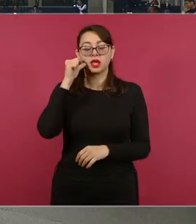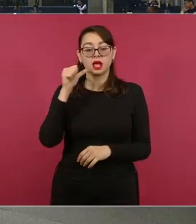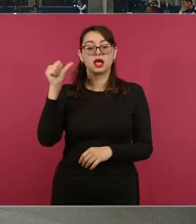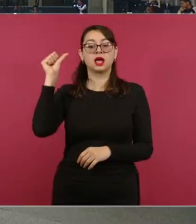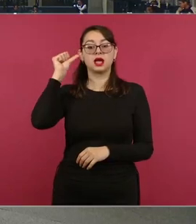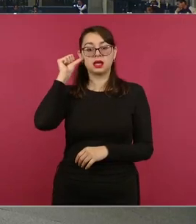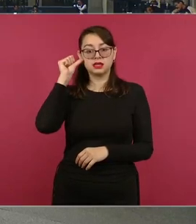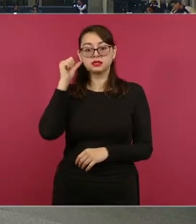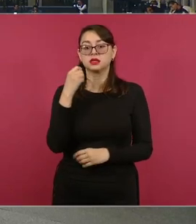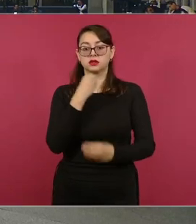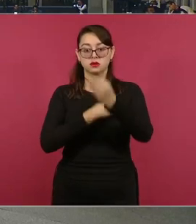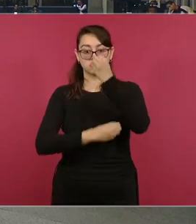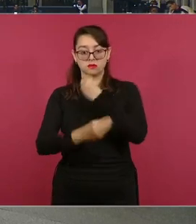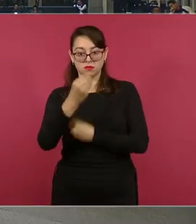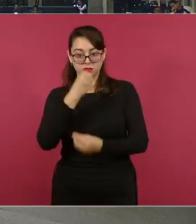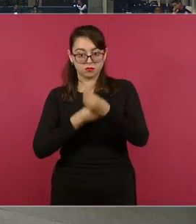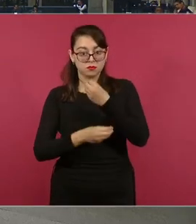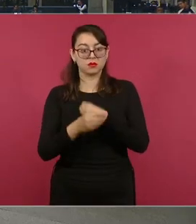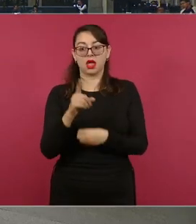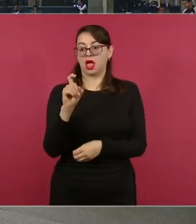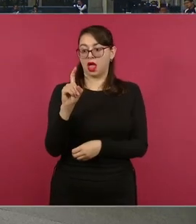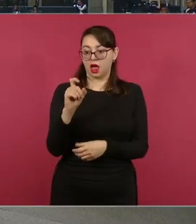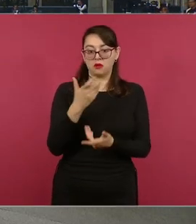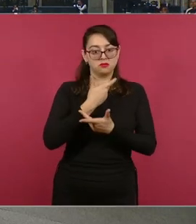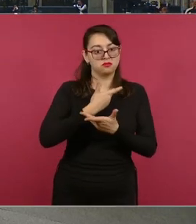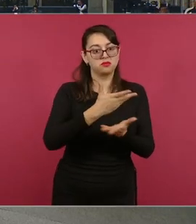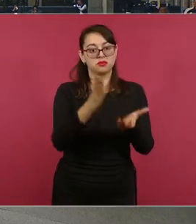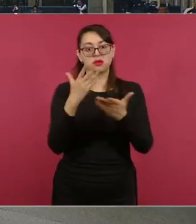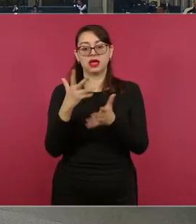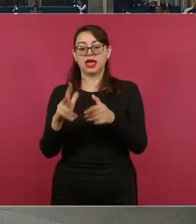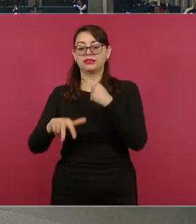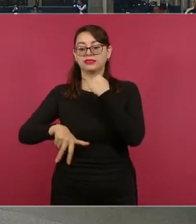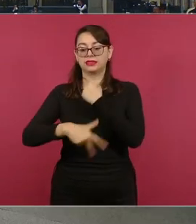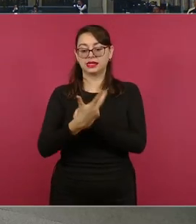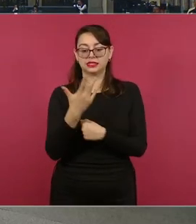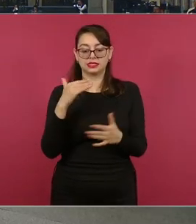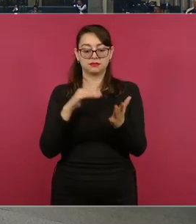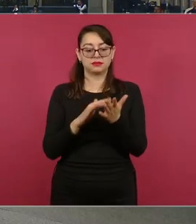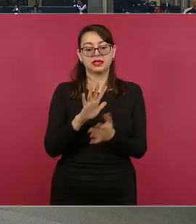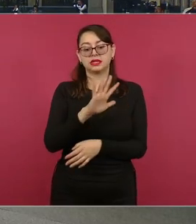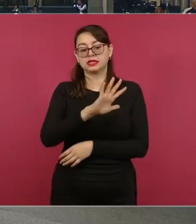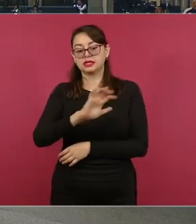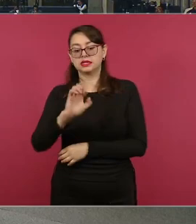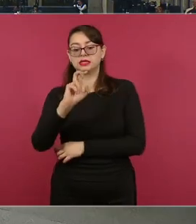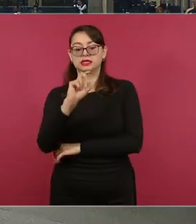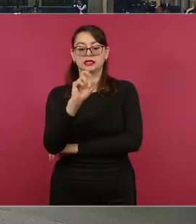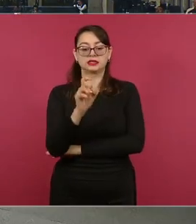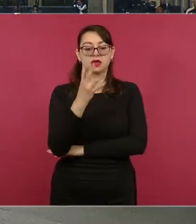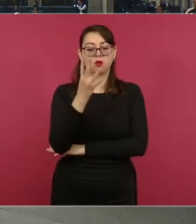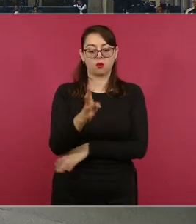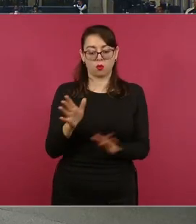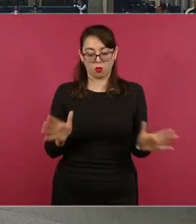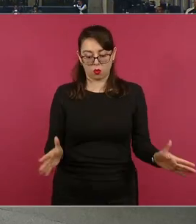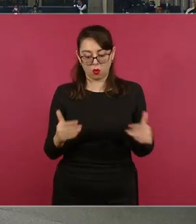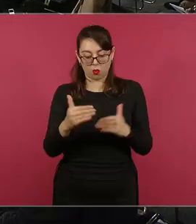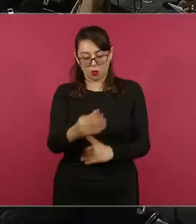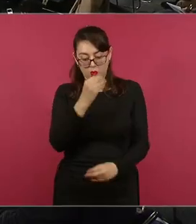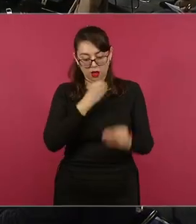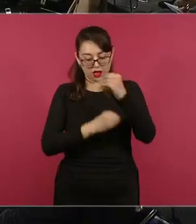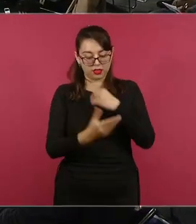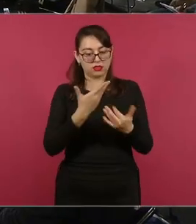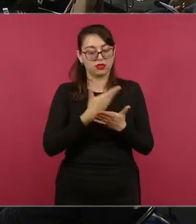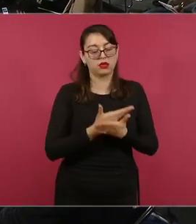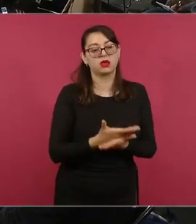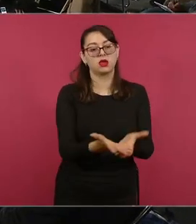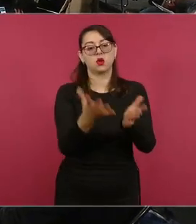de despensas y de agua, fueron trece mil quinientas treinta y cuatro despensas y